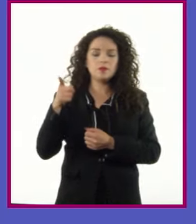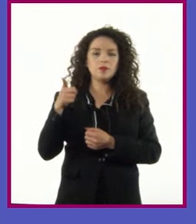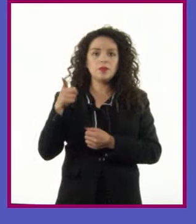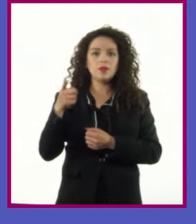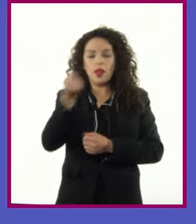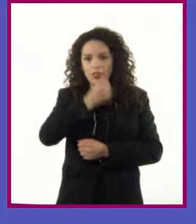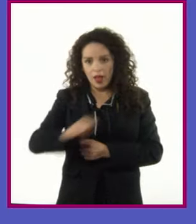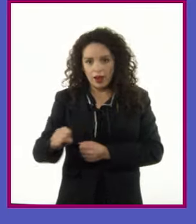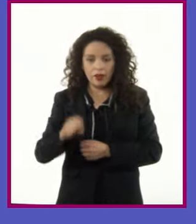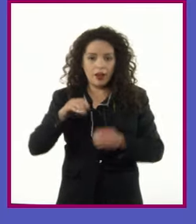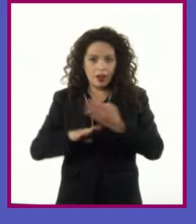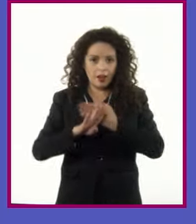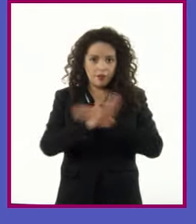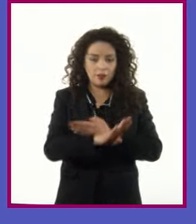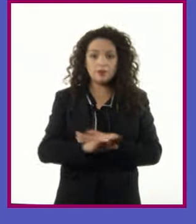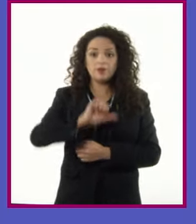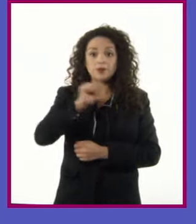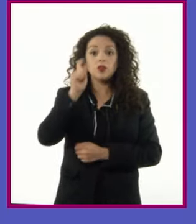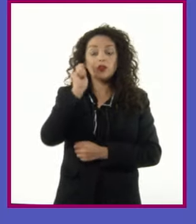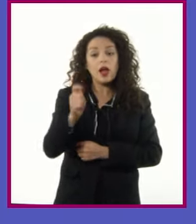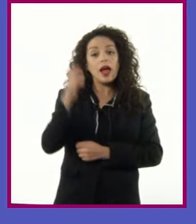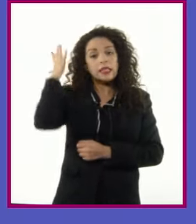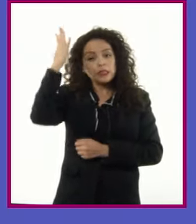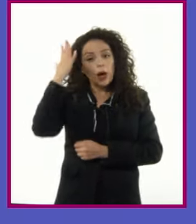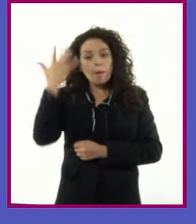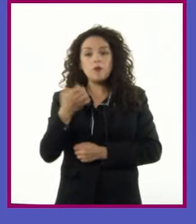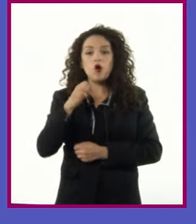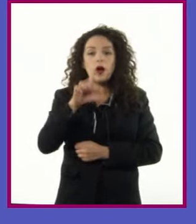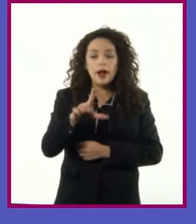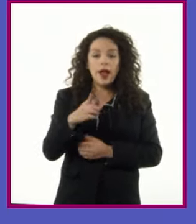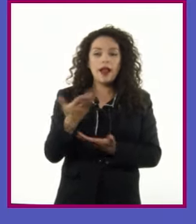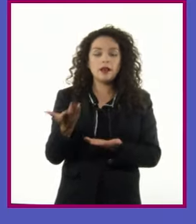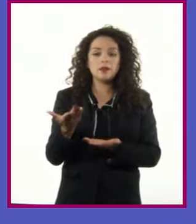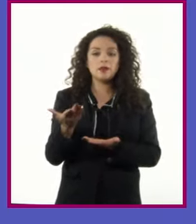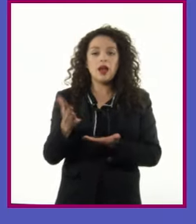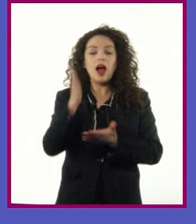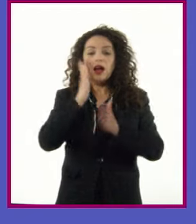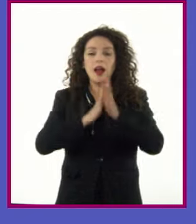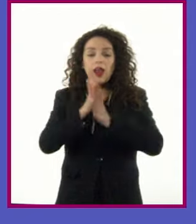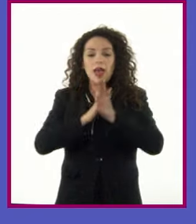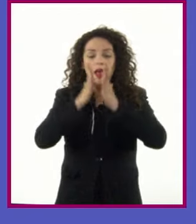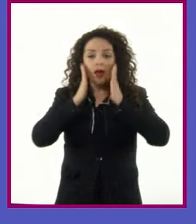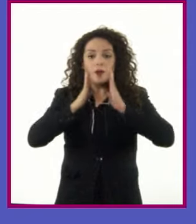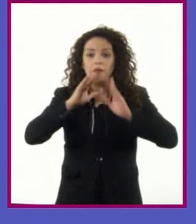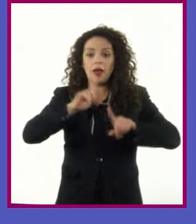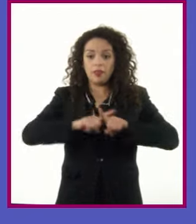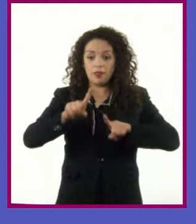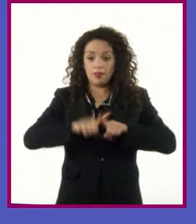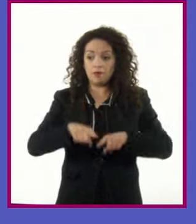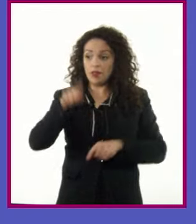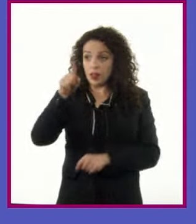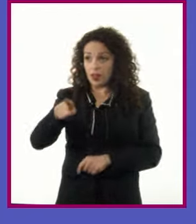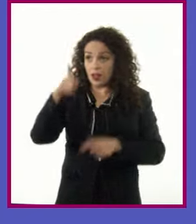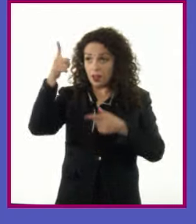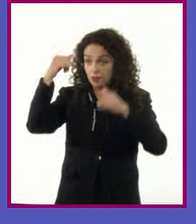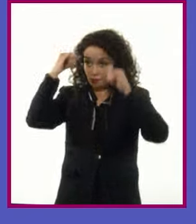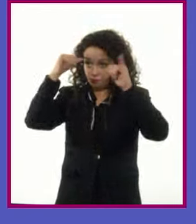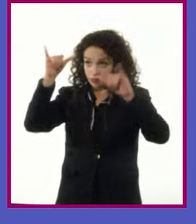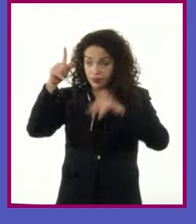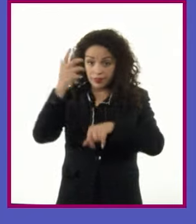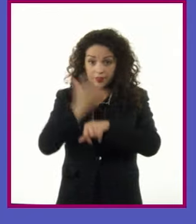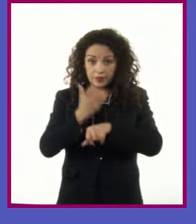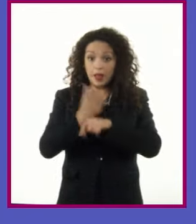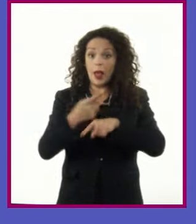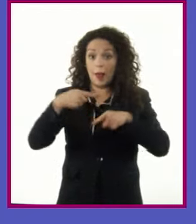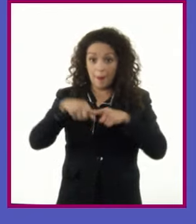faciales y corporales Champús, geles y cremas humectantes Los ganaderos de Estados Unidos han comenzado